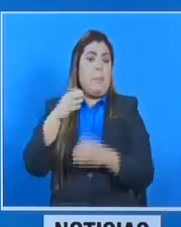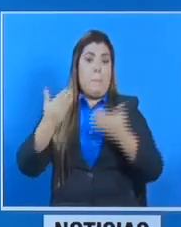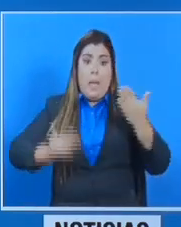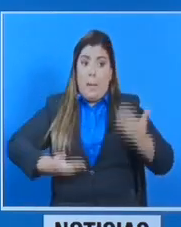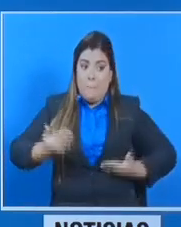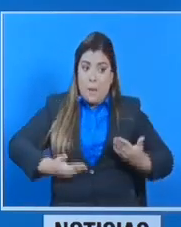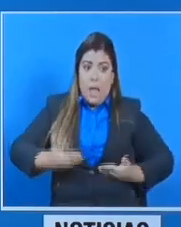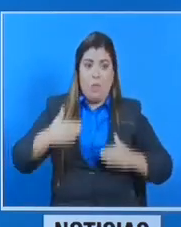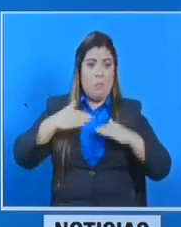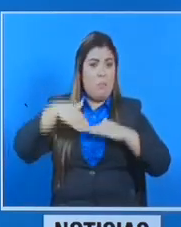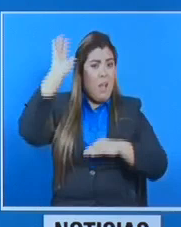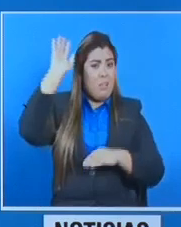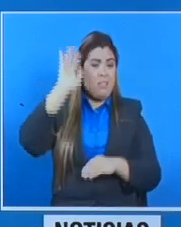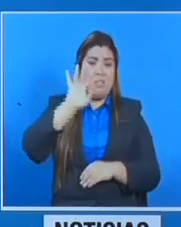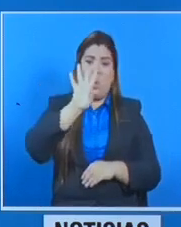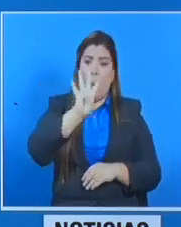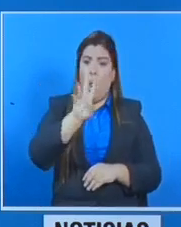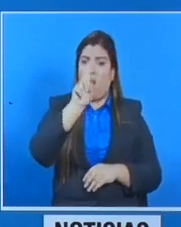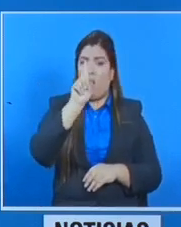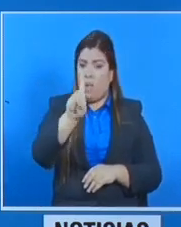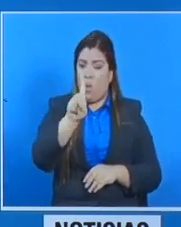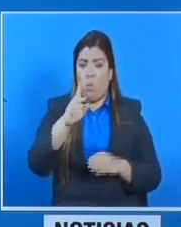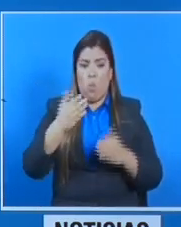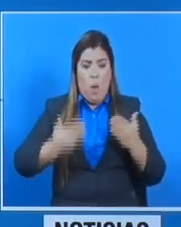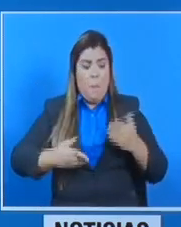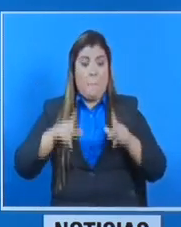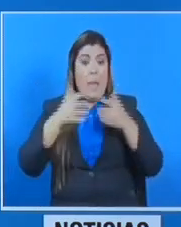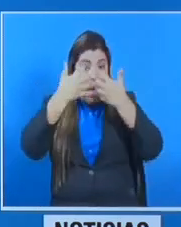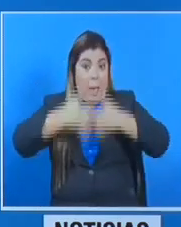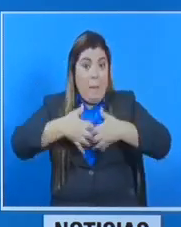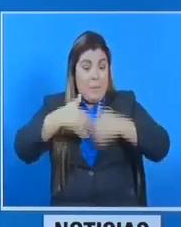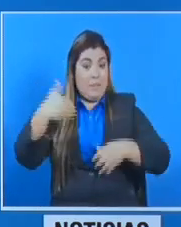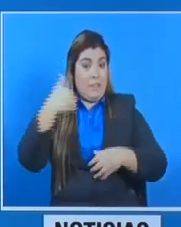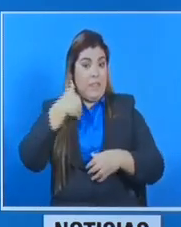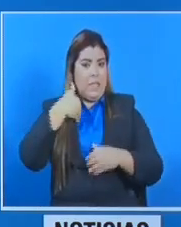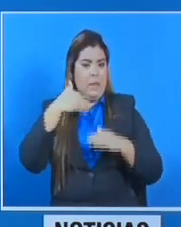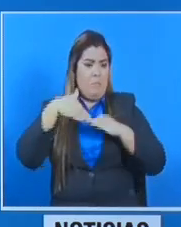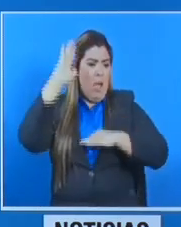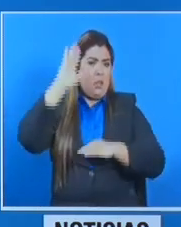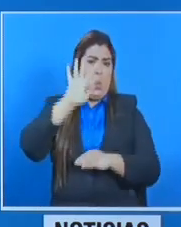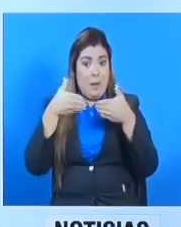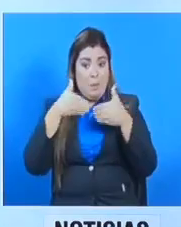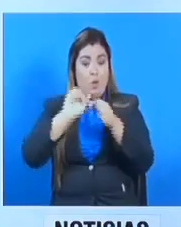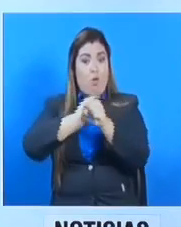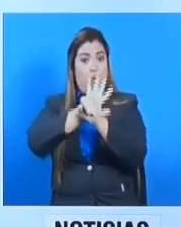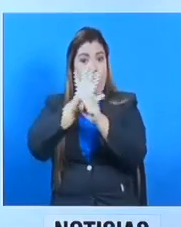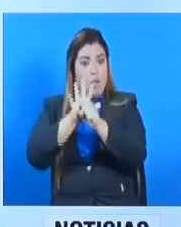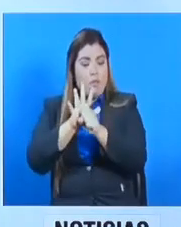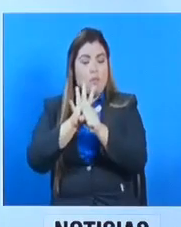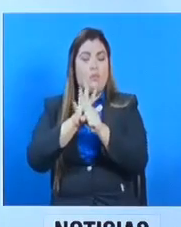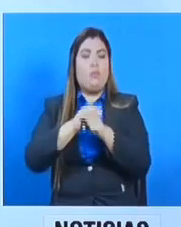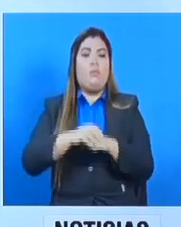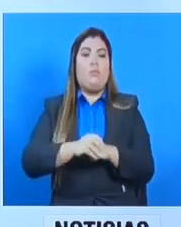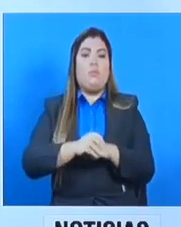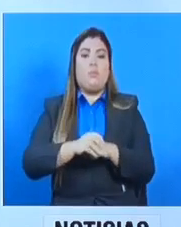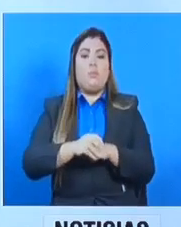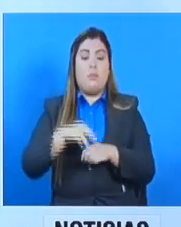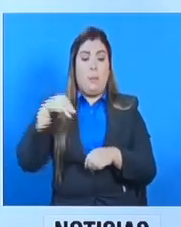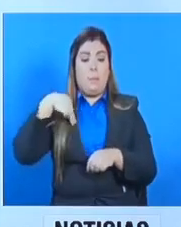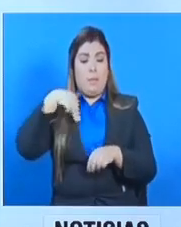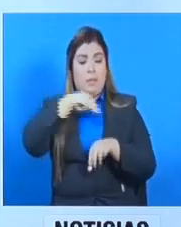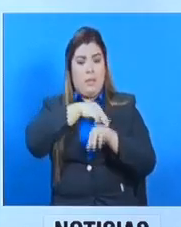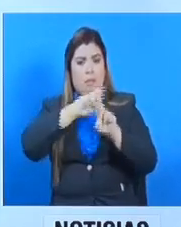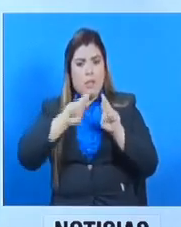trabajadores que podrán contar con 6 personas integrantes de este comité de salud. El sistema de vigilancia